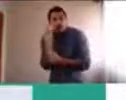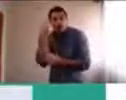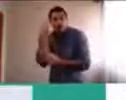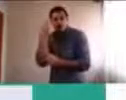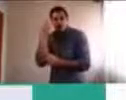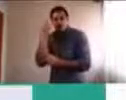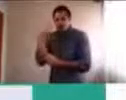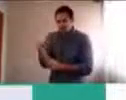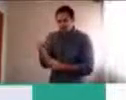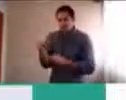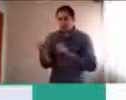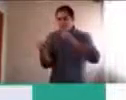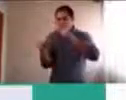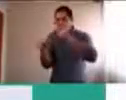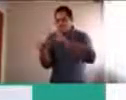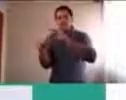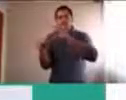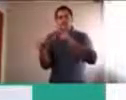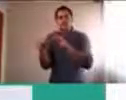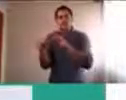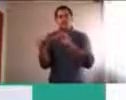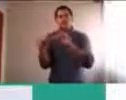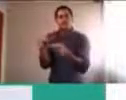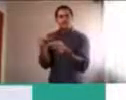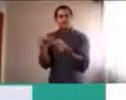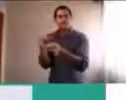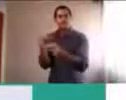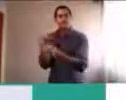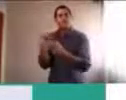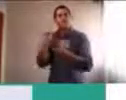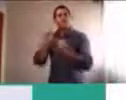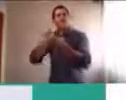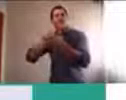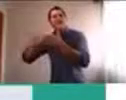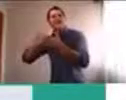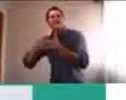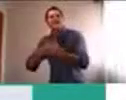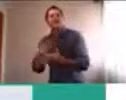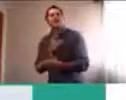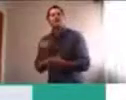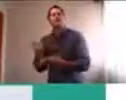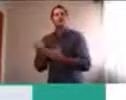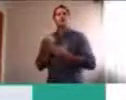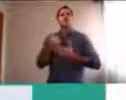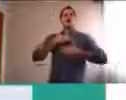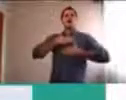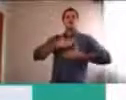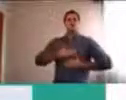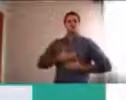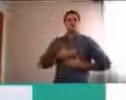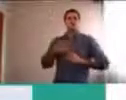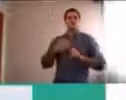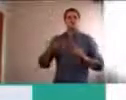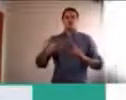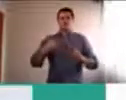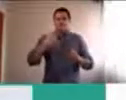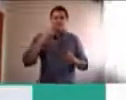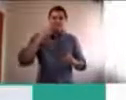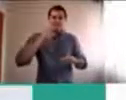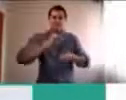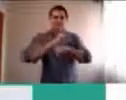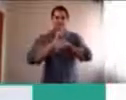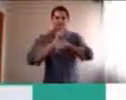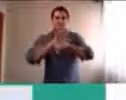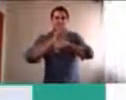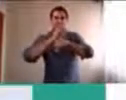problema, y, y después, ese es, un puerco a espir, nosotras lo hicimos, así, con porcelana fría, pero puede ser, palitos de